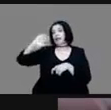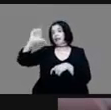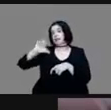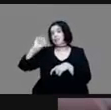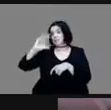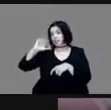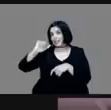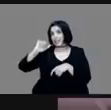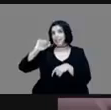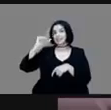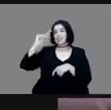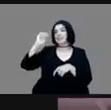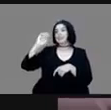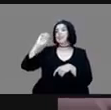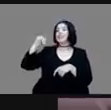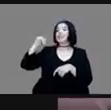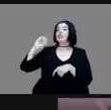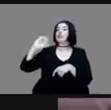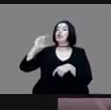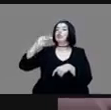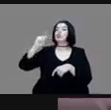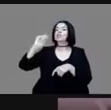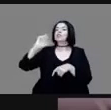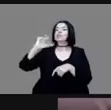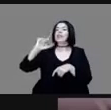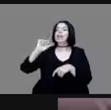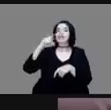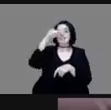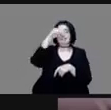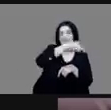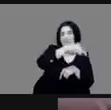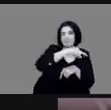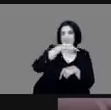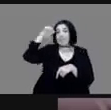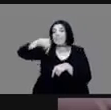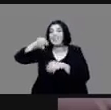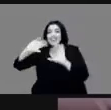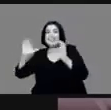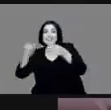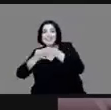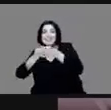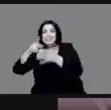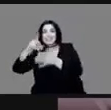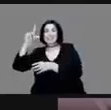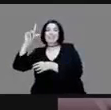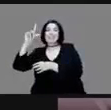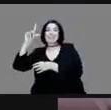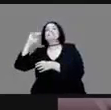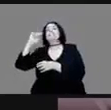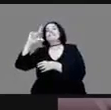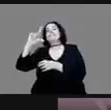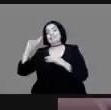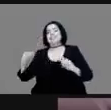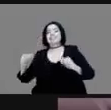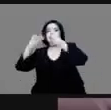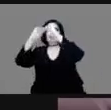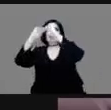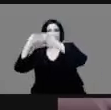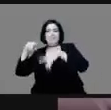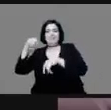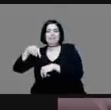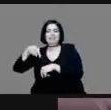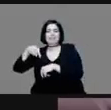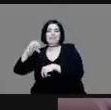y los mexicas tlatelolcas, los dos eran mexicas, pero cuando se separan los de Tlatelolco y fundan su ciudad,